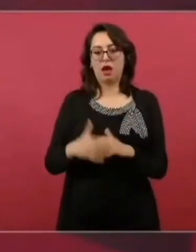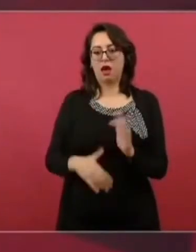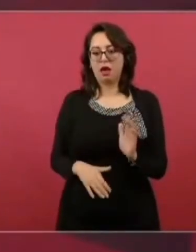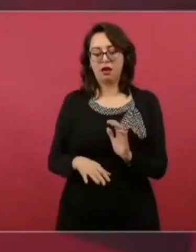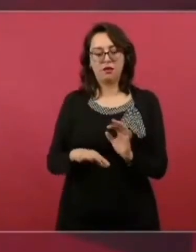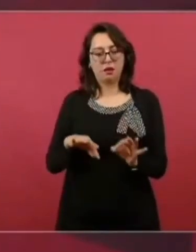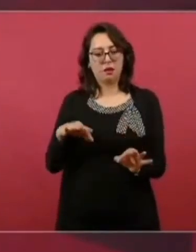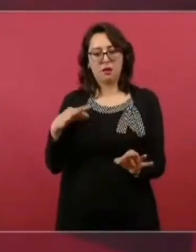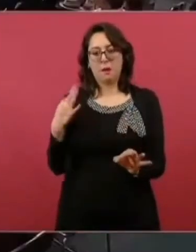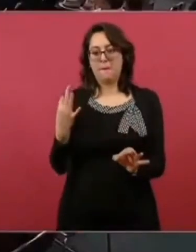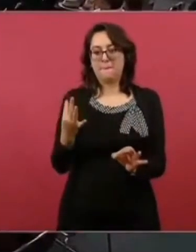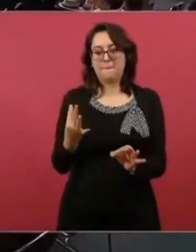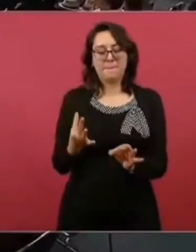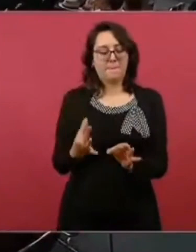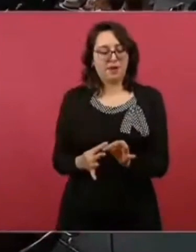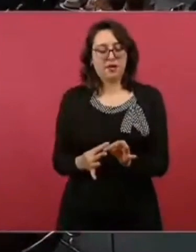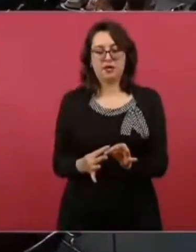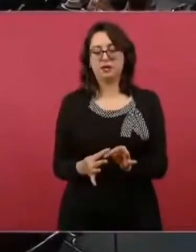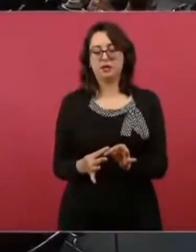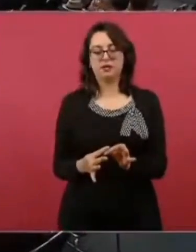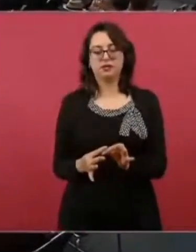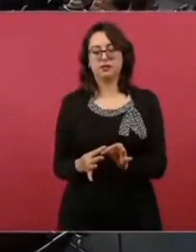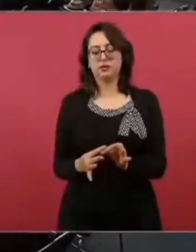cada tres meses, ya cuando me despedí.